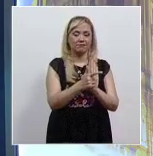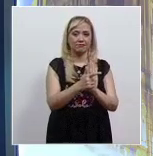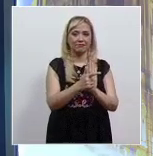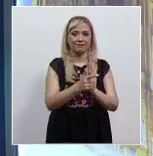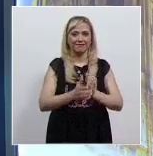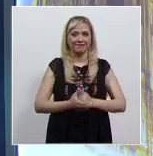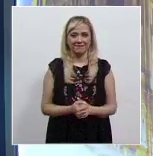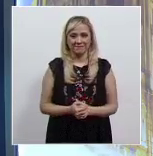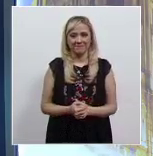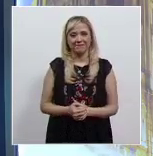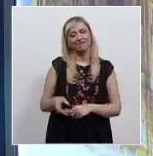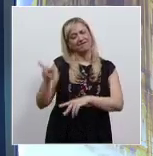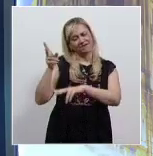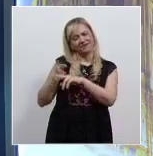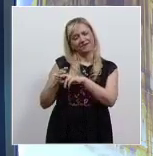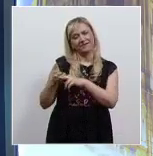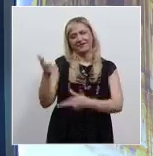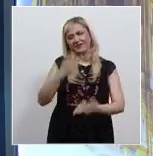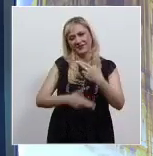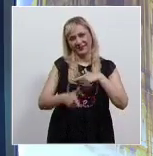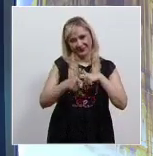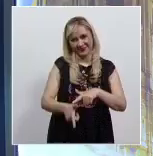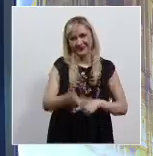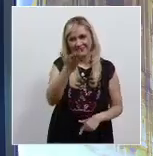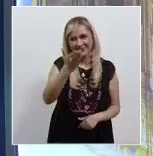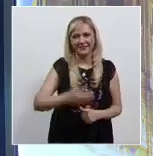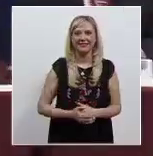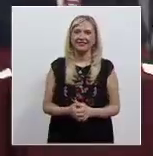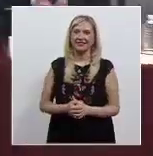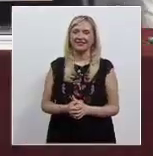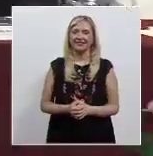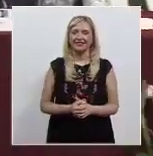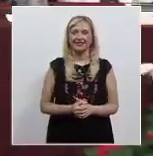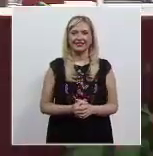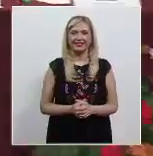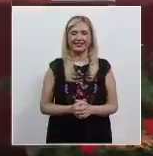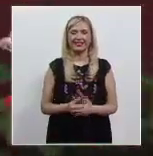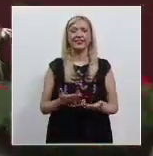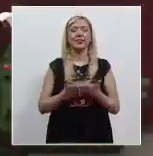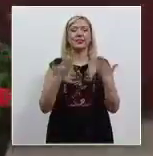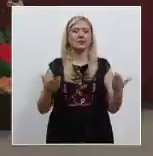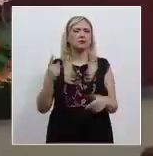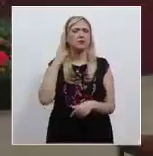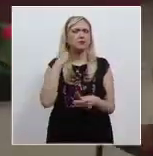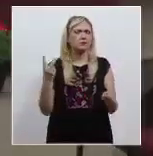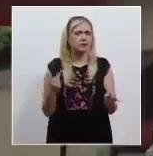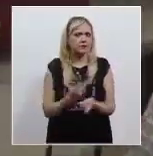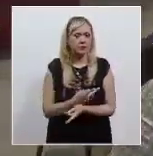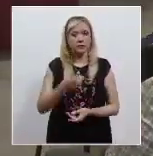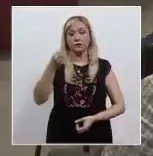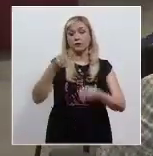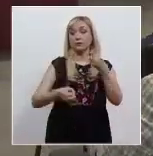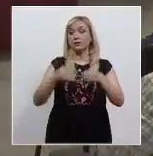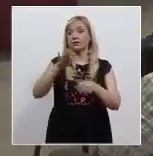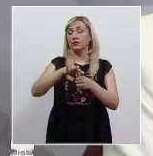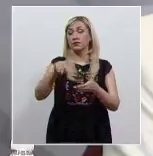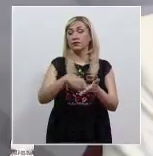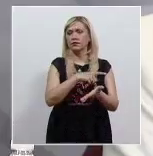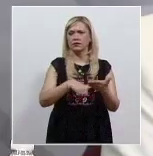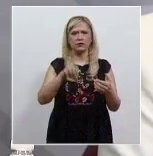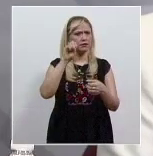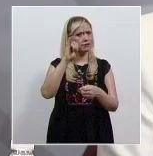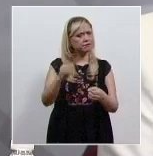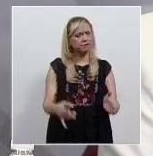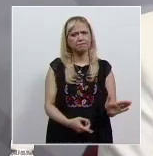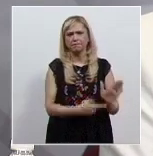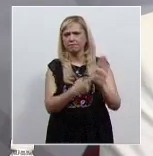momento de una nueva pausa, enseguida continuamos. Más adelante, el Tribunal Electoral garantiza una